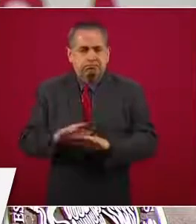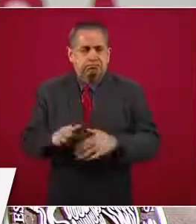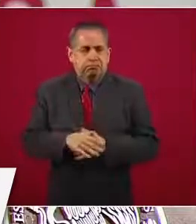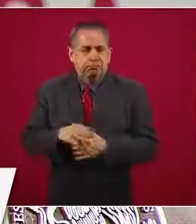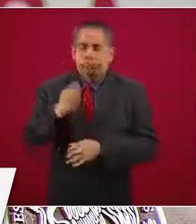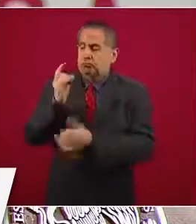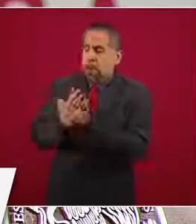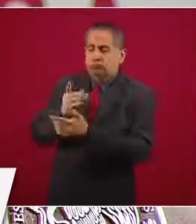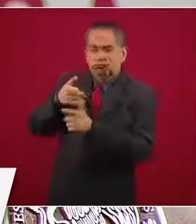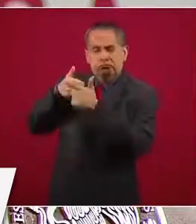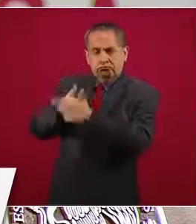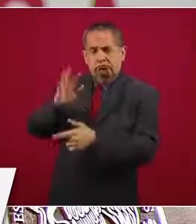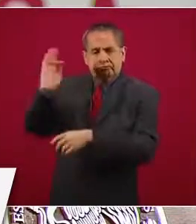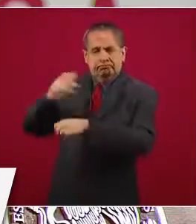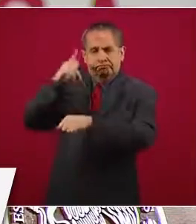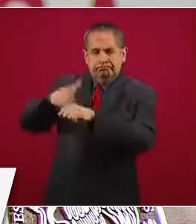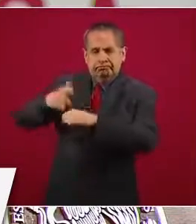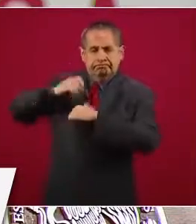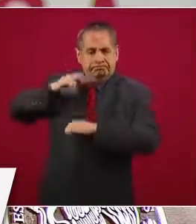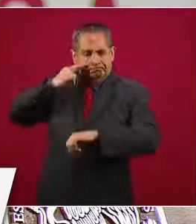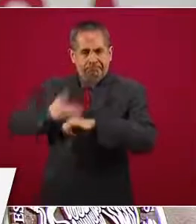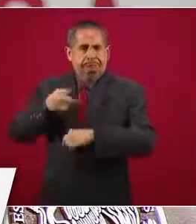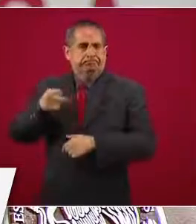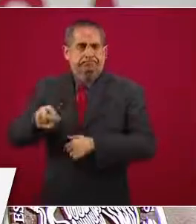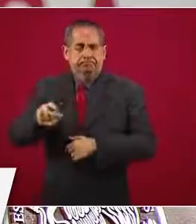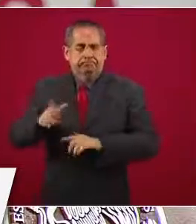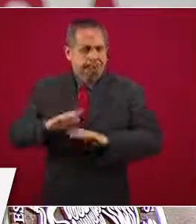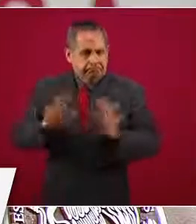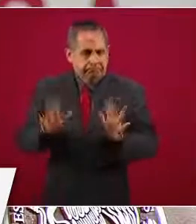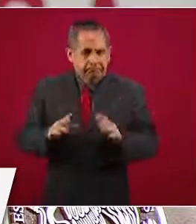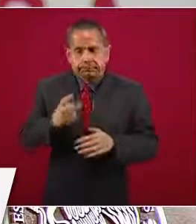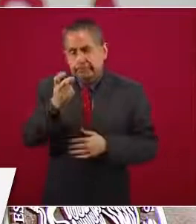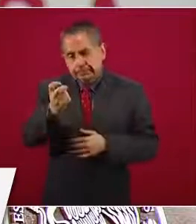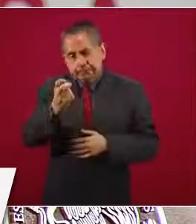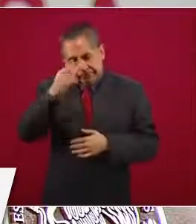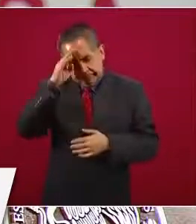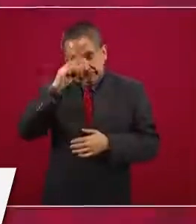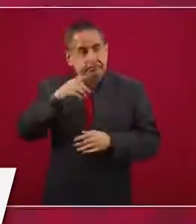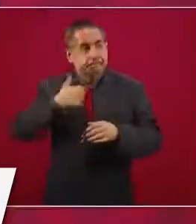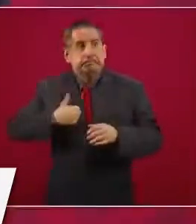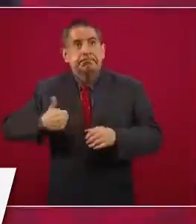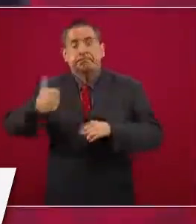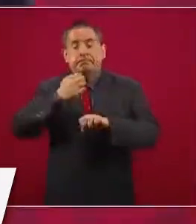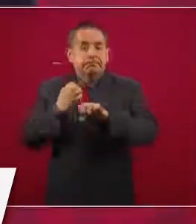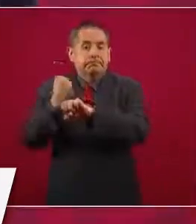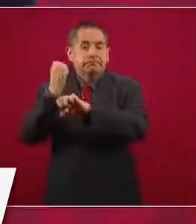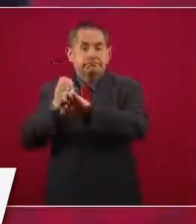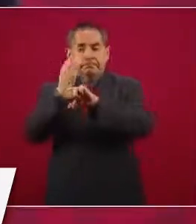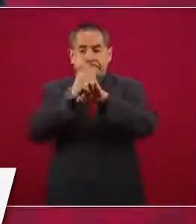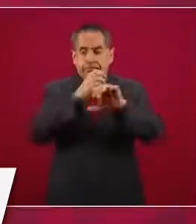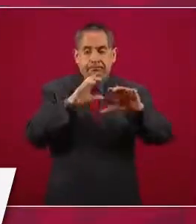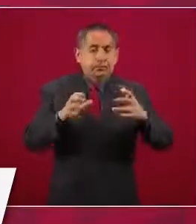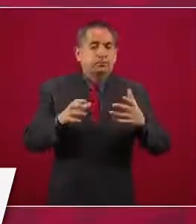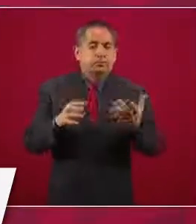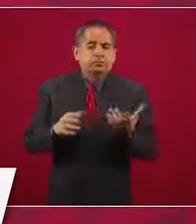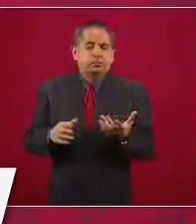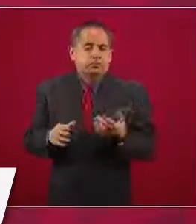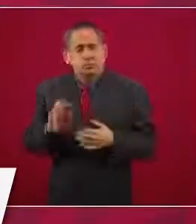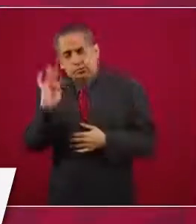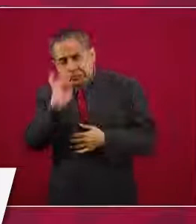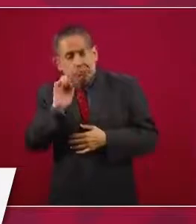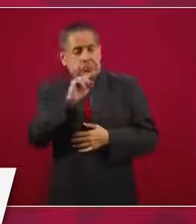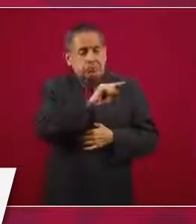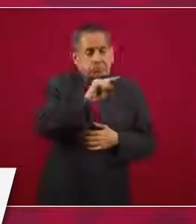federal. Desde luego los estados pueden